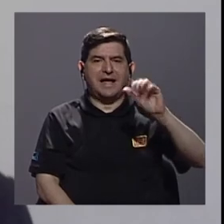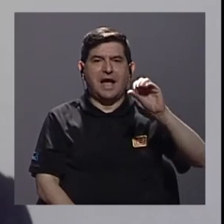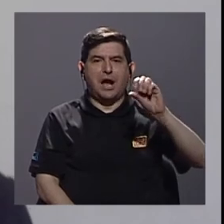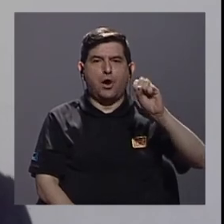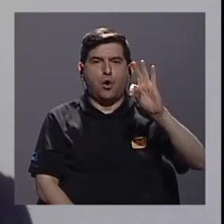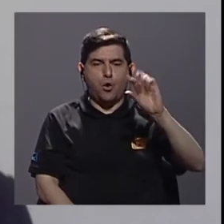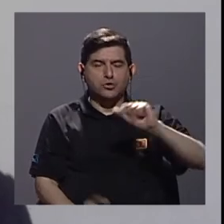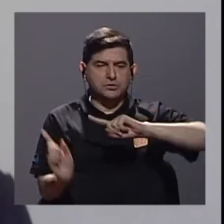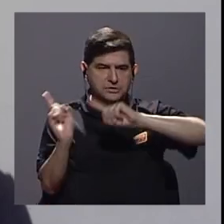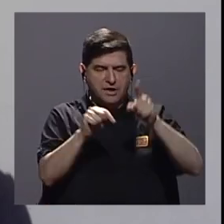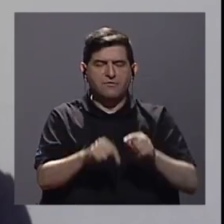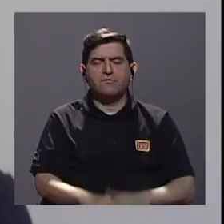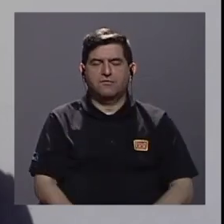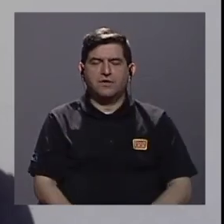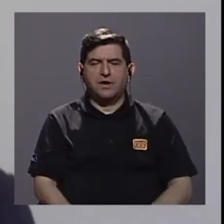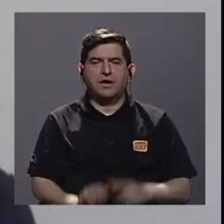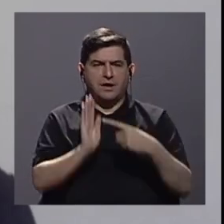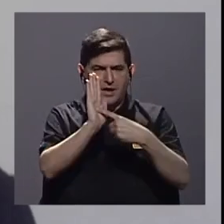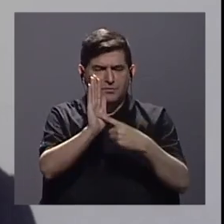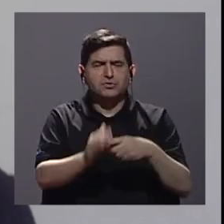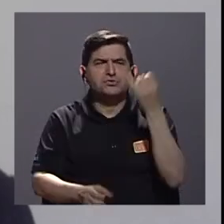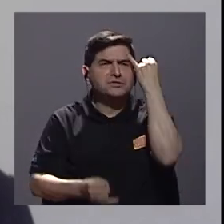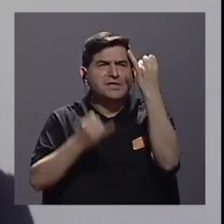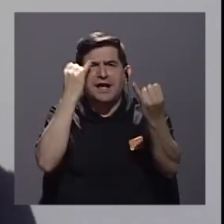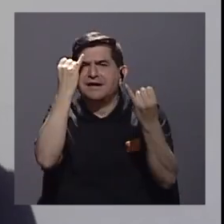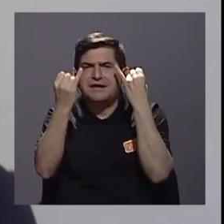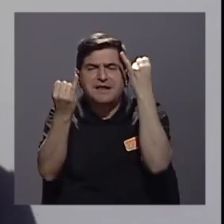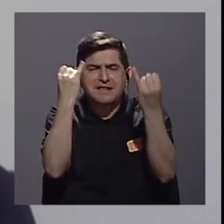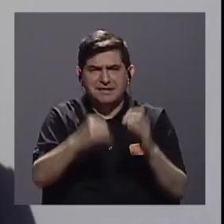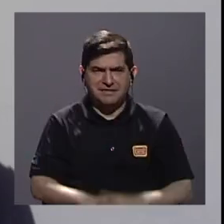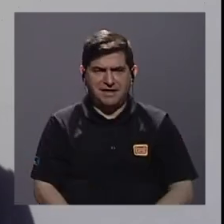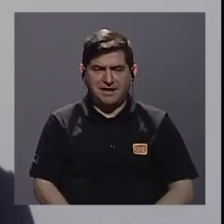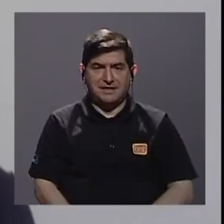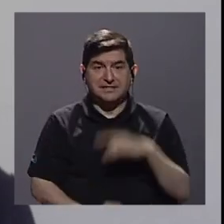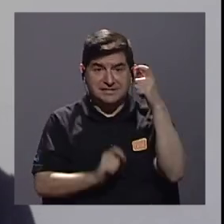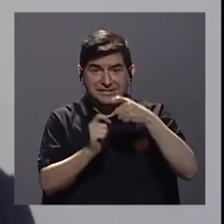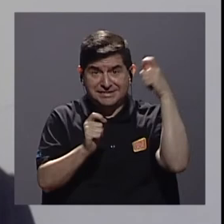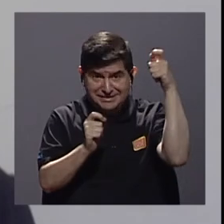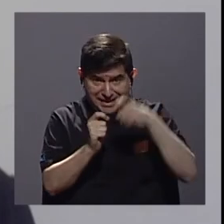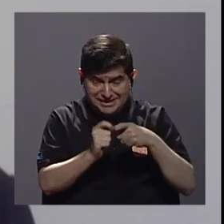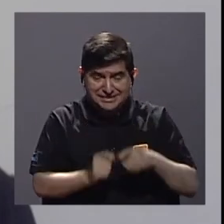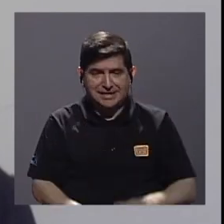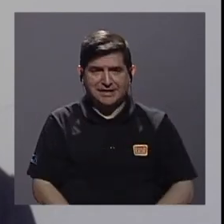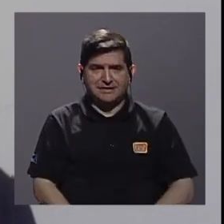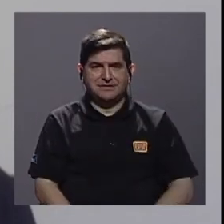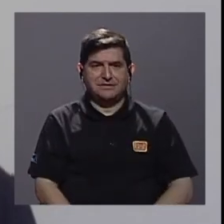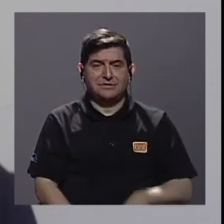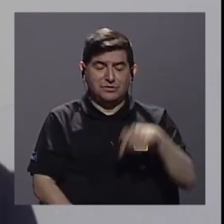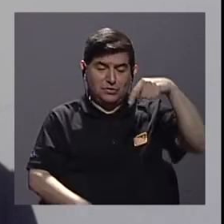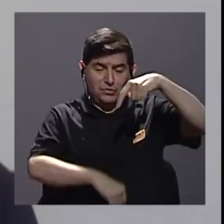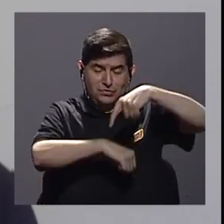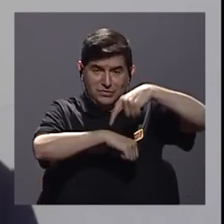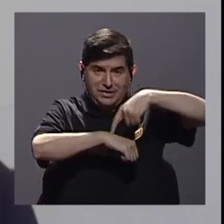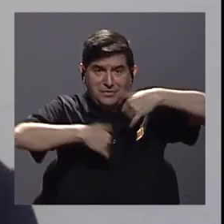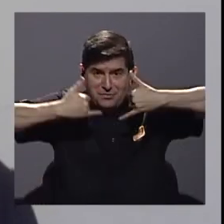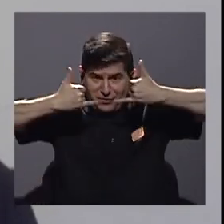a comparecer sobre cuáles podrían ser esas ideas, ¿verdad? De que justo en este tiempo